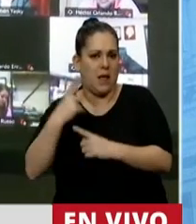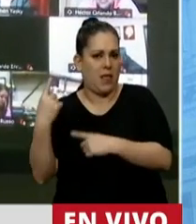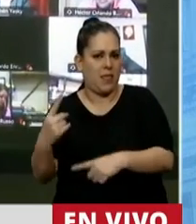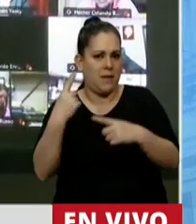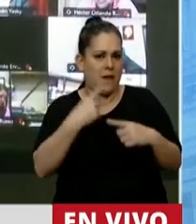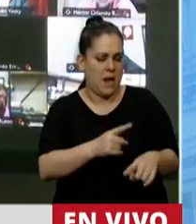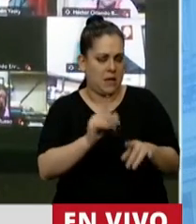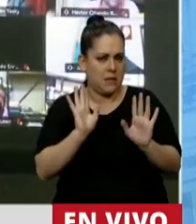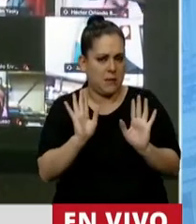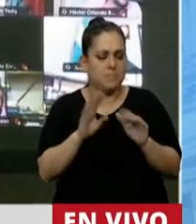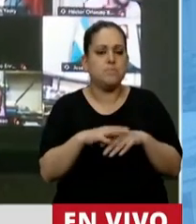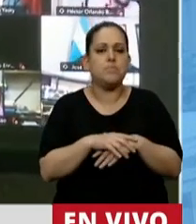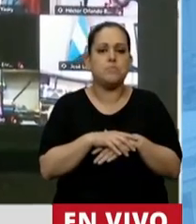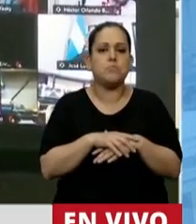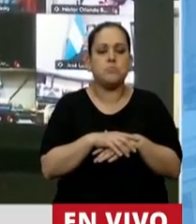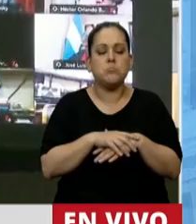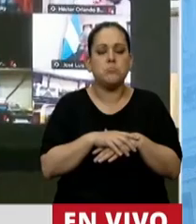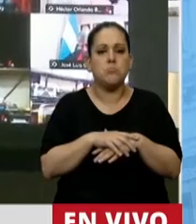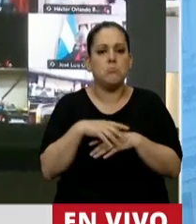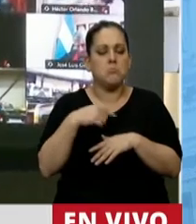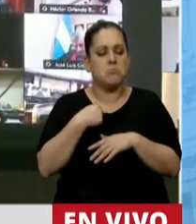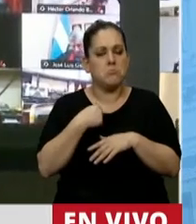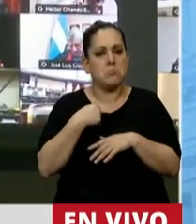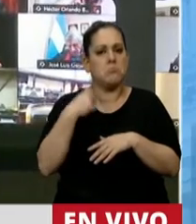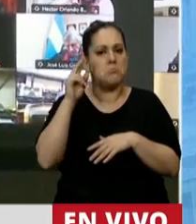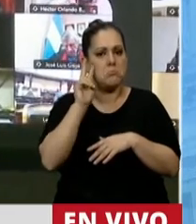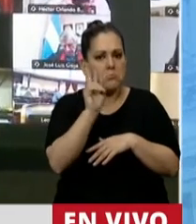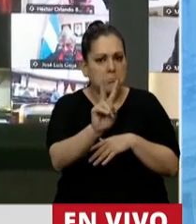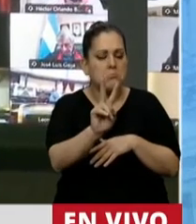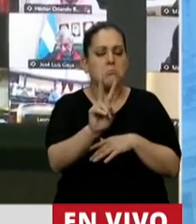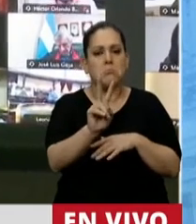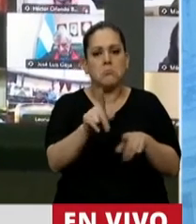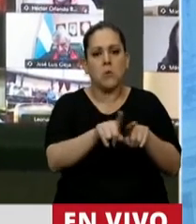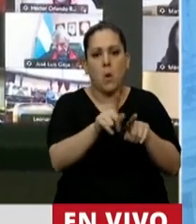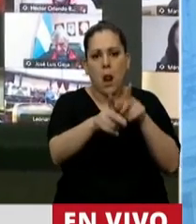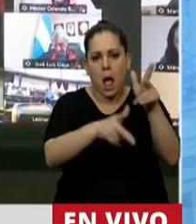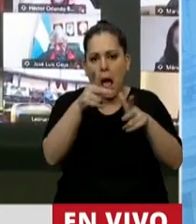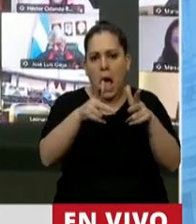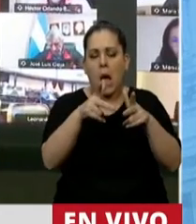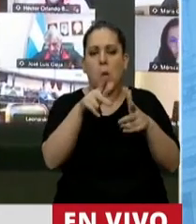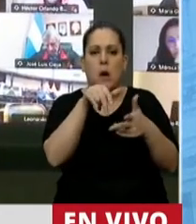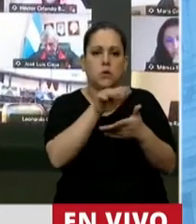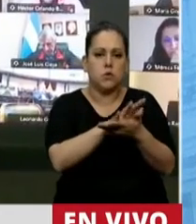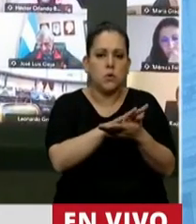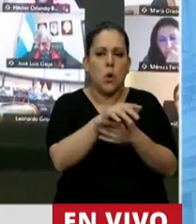Y uno dice y escucha muy livianamente cuando hablan de